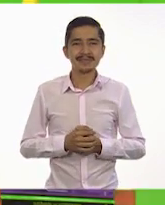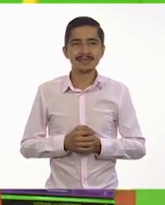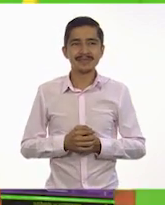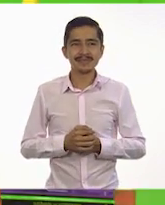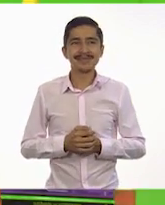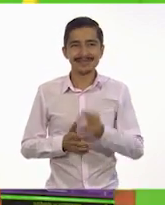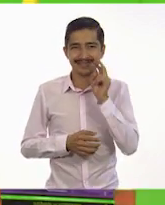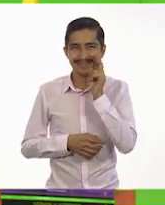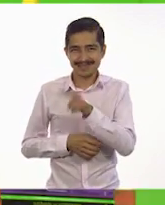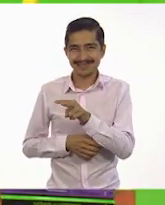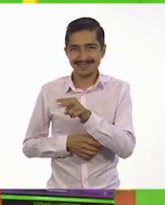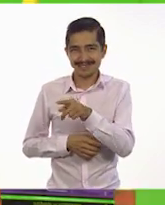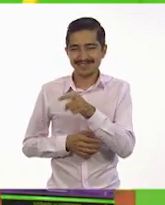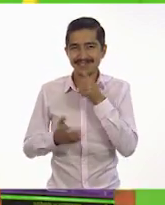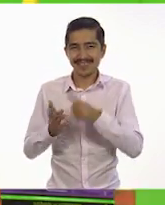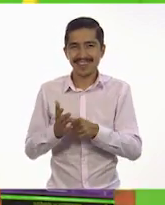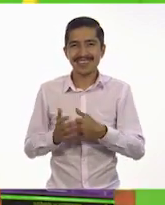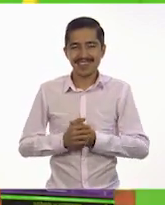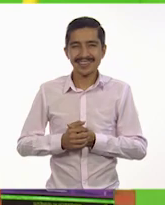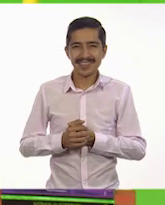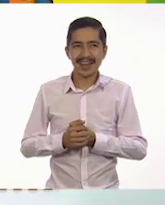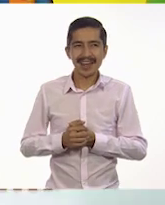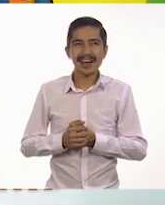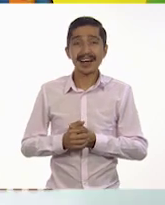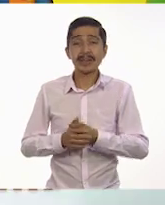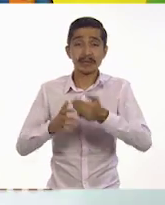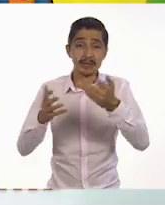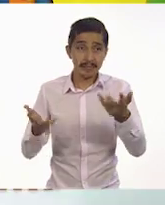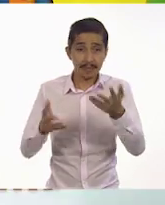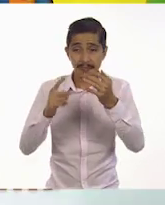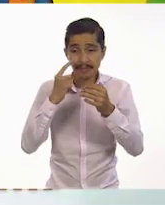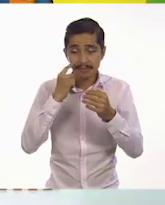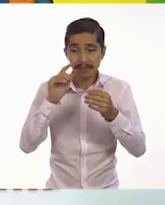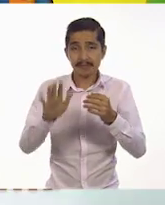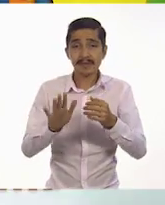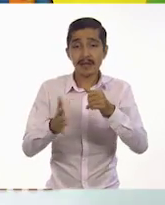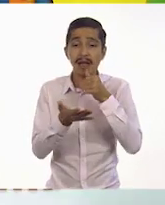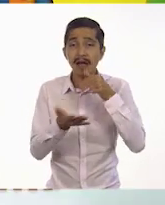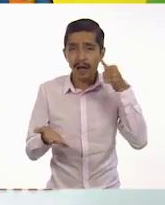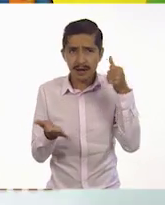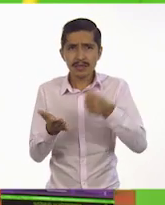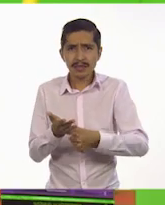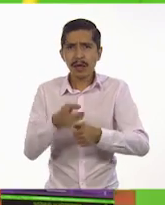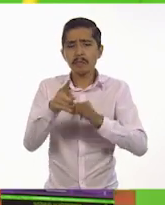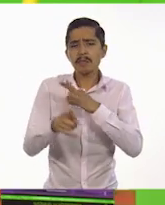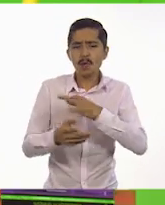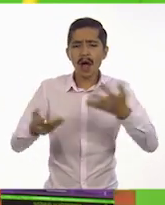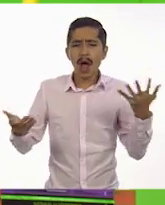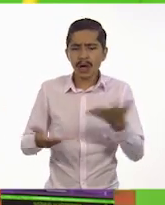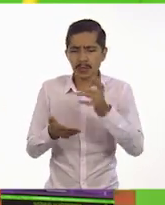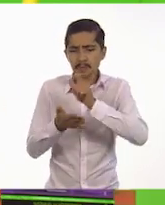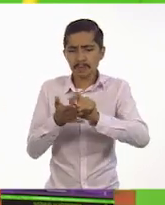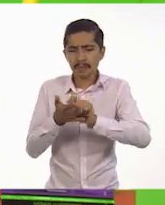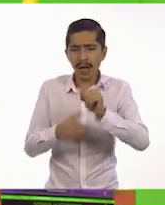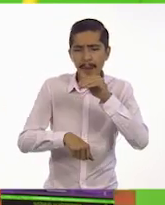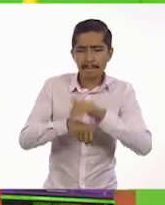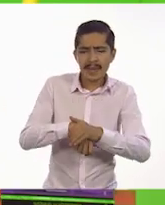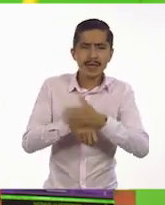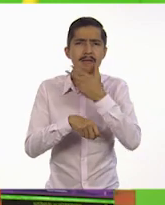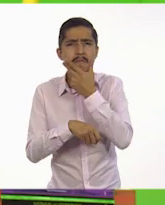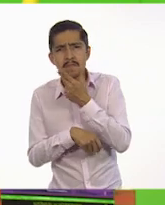¿La viste? Ay, con muchos corazoncitos. Entonces, las cartas se las podemos hacer amigas, amigos,